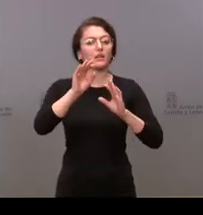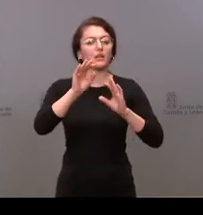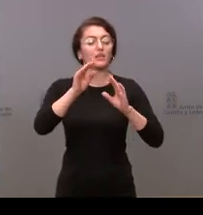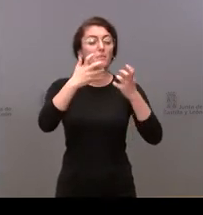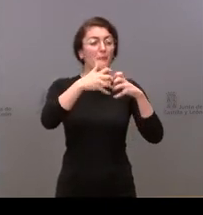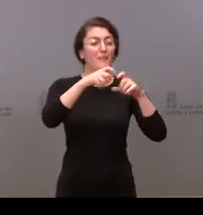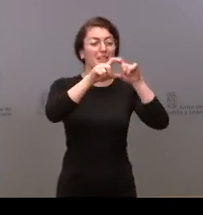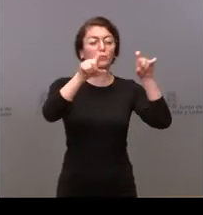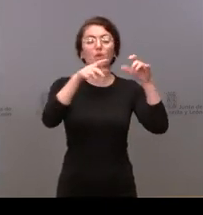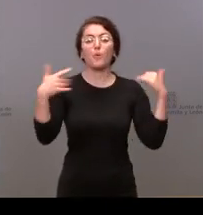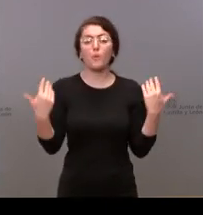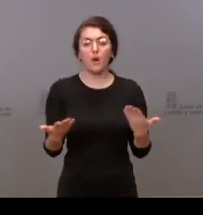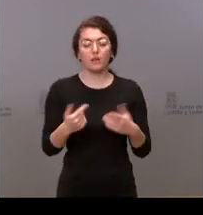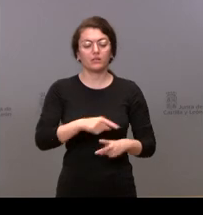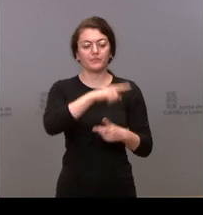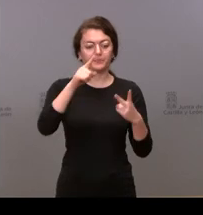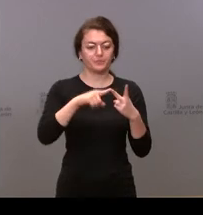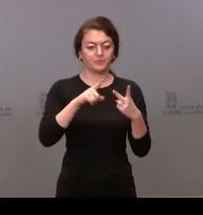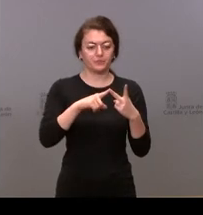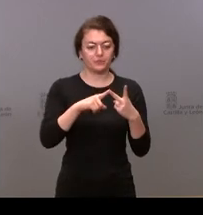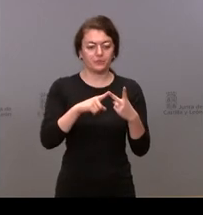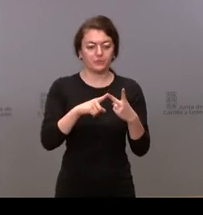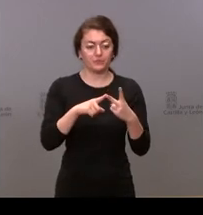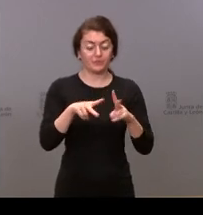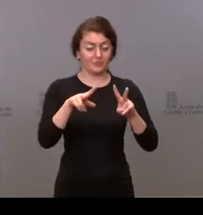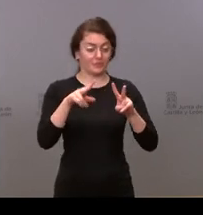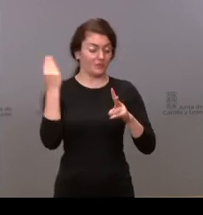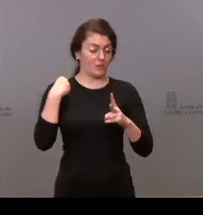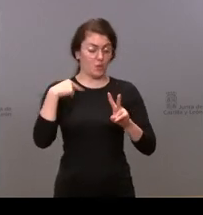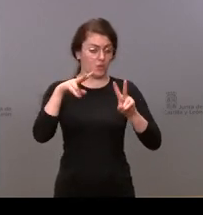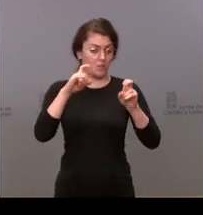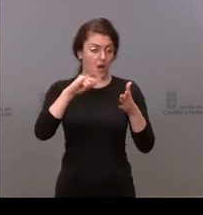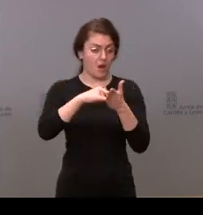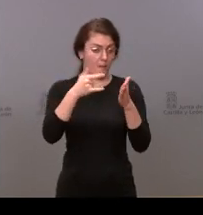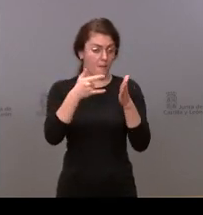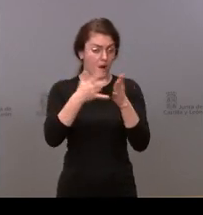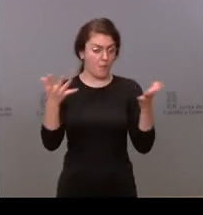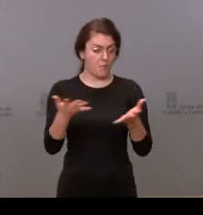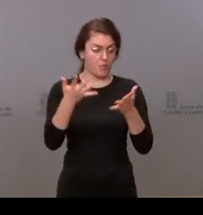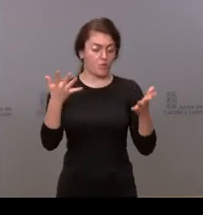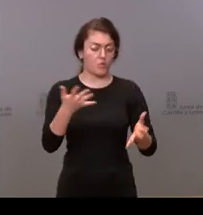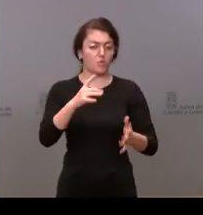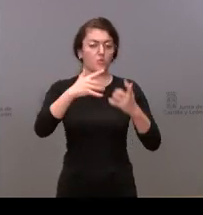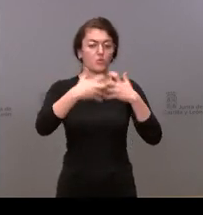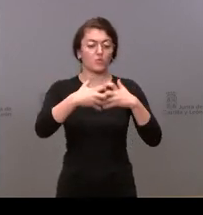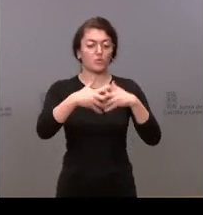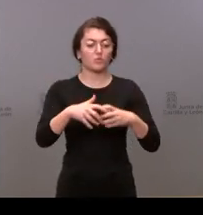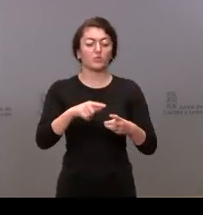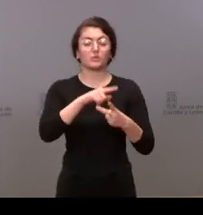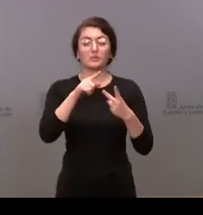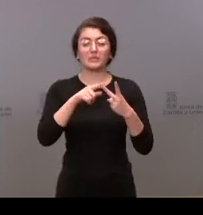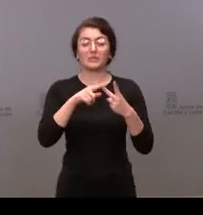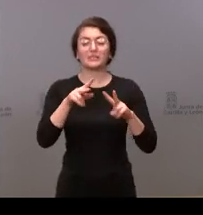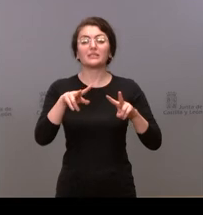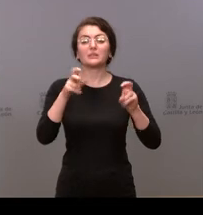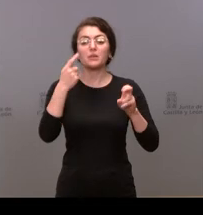y por otro lado también del plan de promoción industrial de qué manera se trata la especial